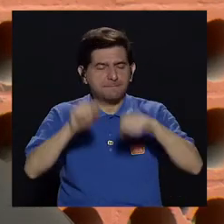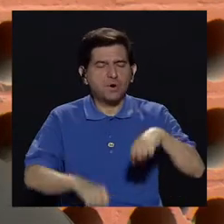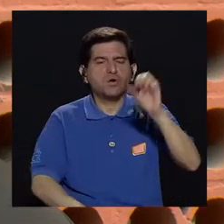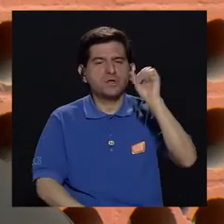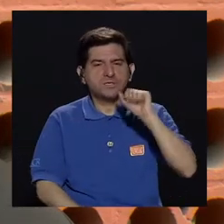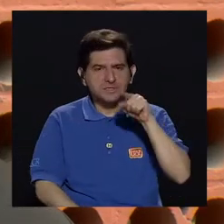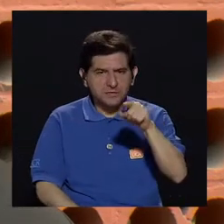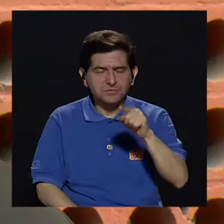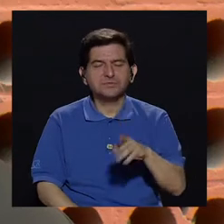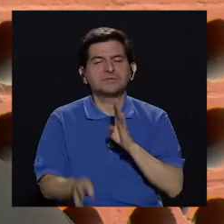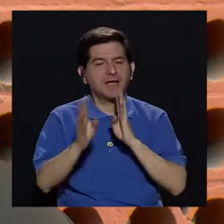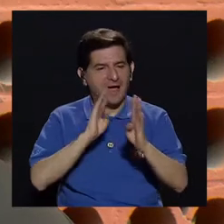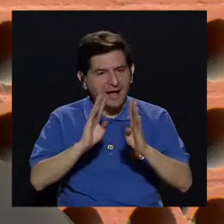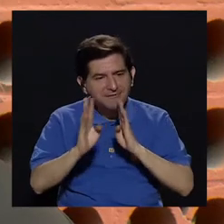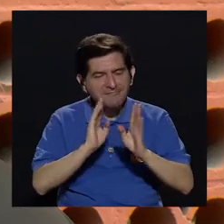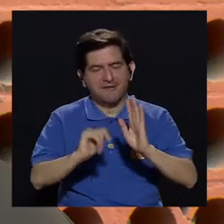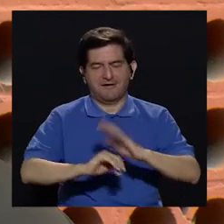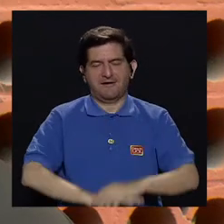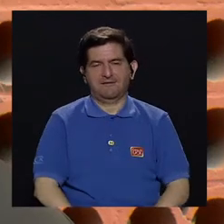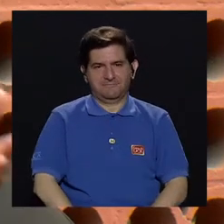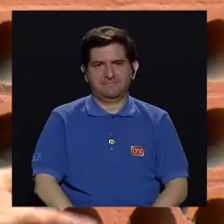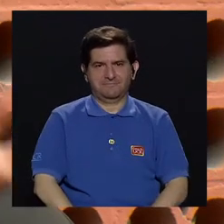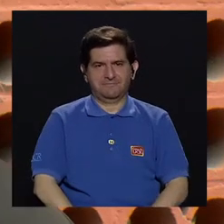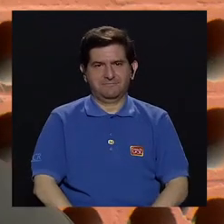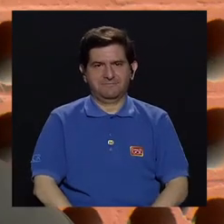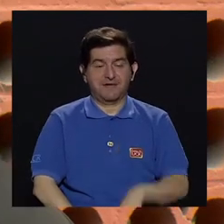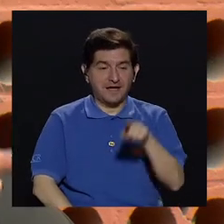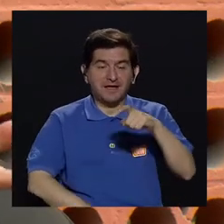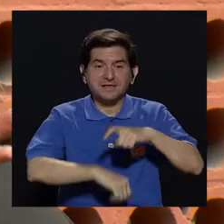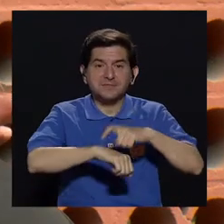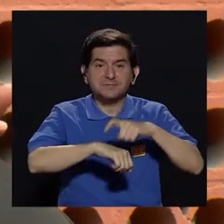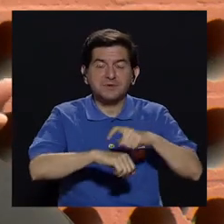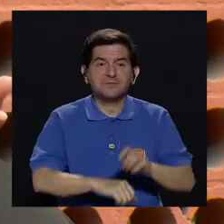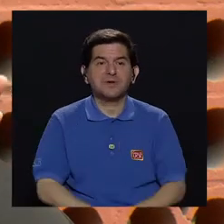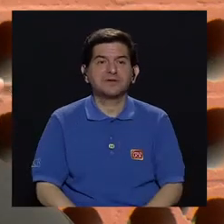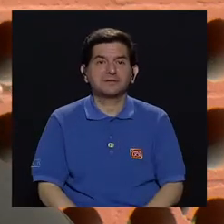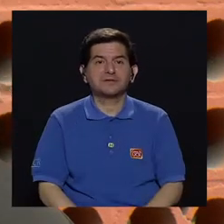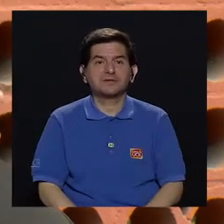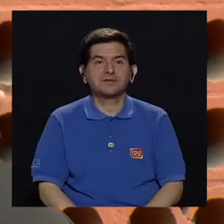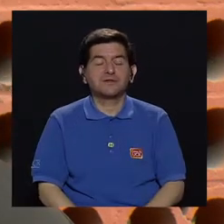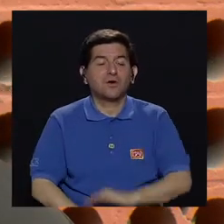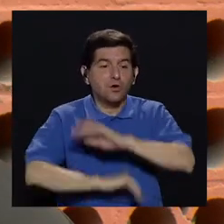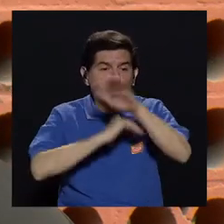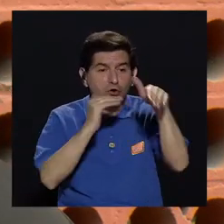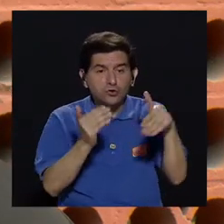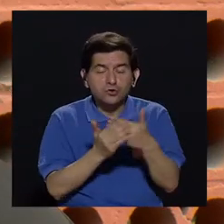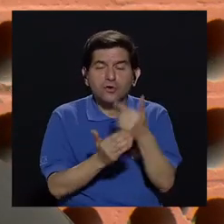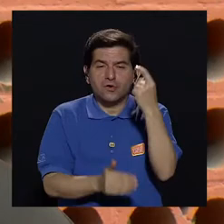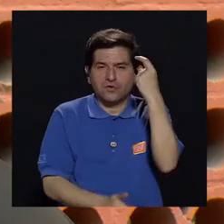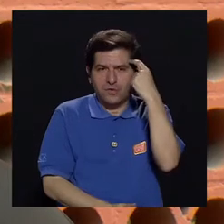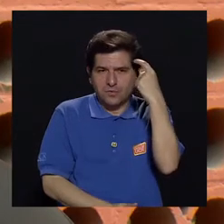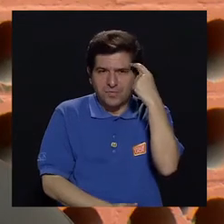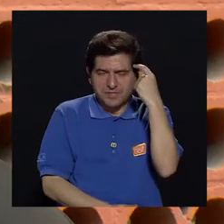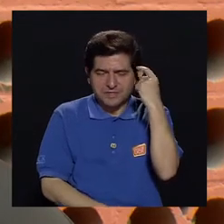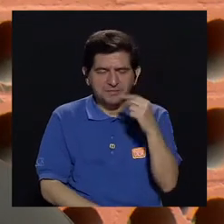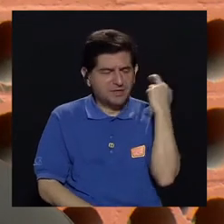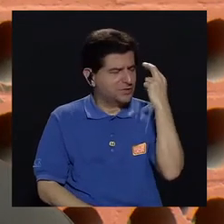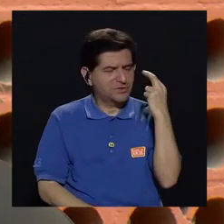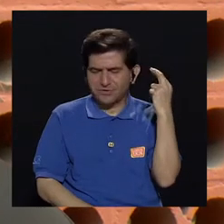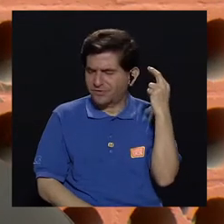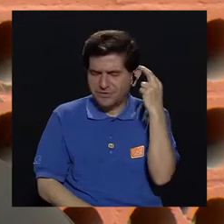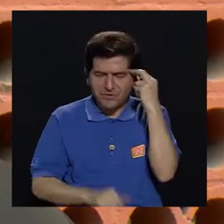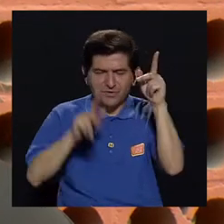puedes respirar porque estás hablando, entonces eso es, ahí entran en función mucho todo lo que son los pensamientos